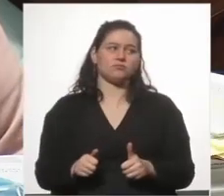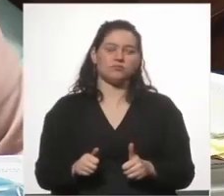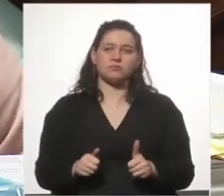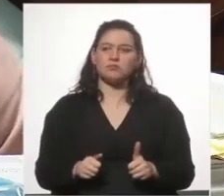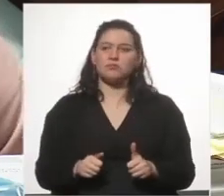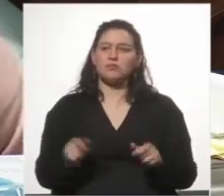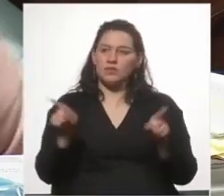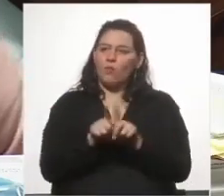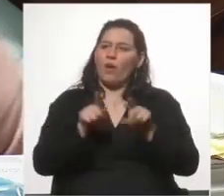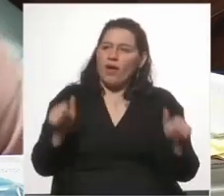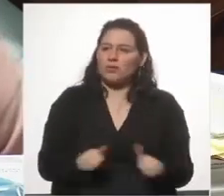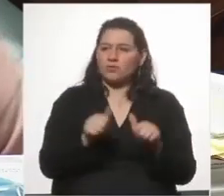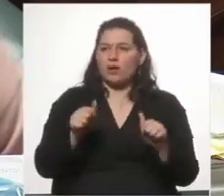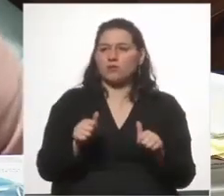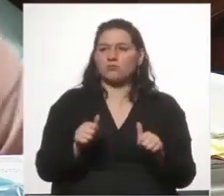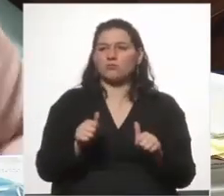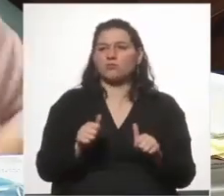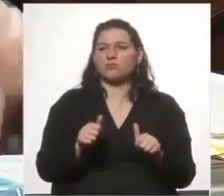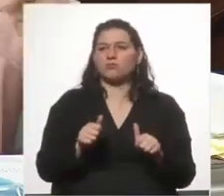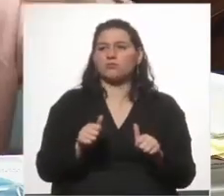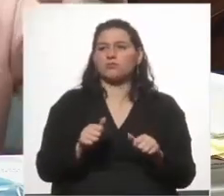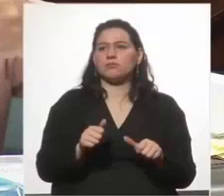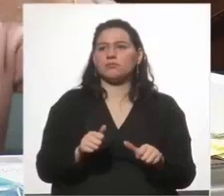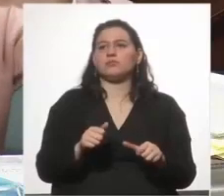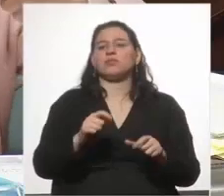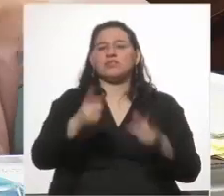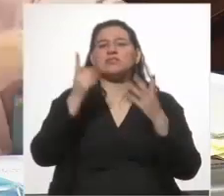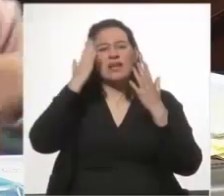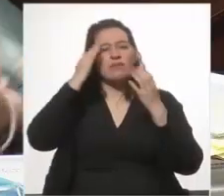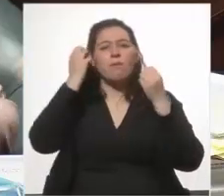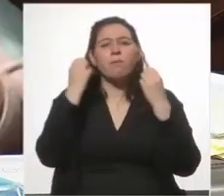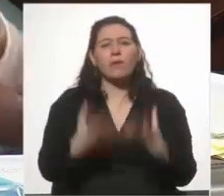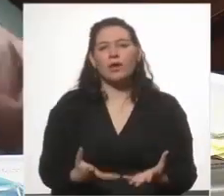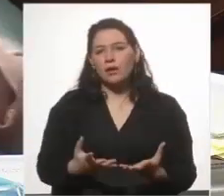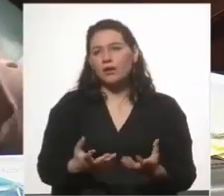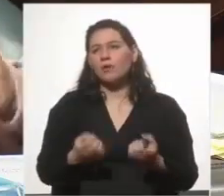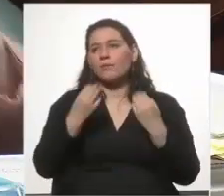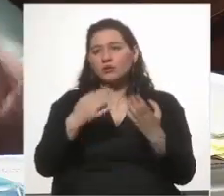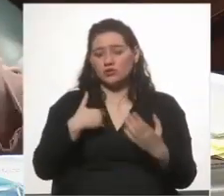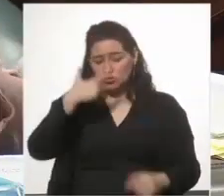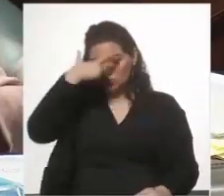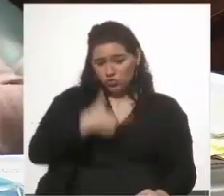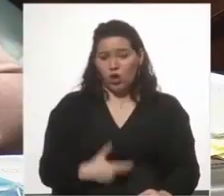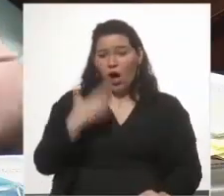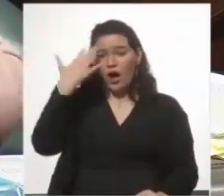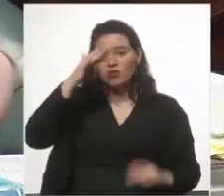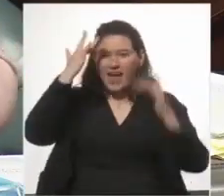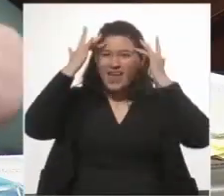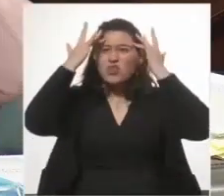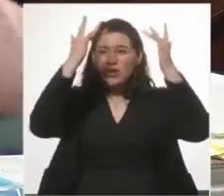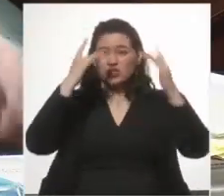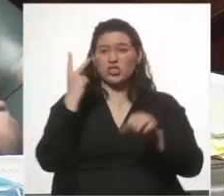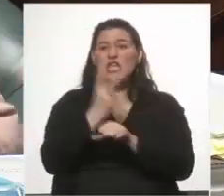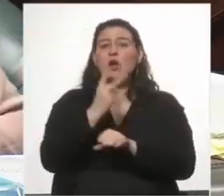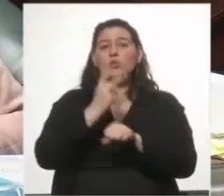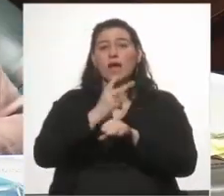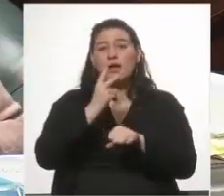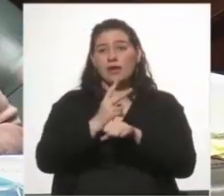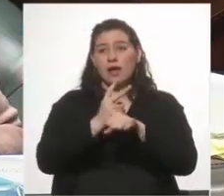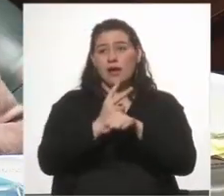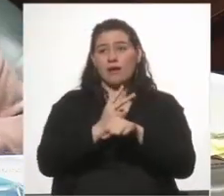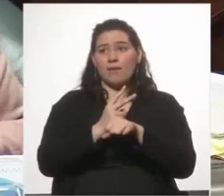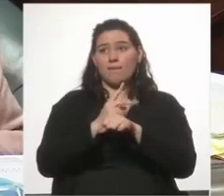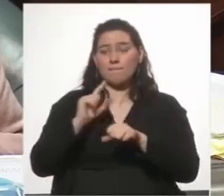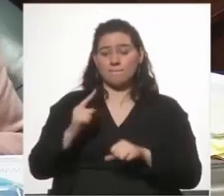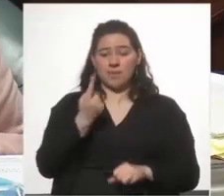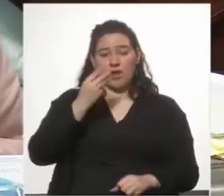Y lo voy a hacer. Precisamente, ¿sabe por qué? Porque yo, siendo autoridad de la educación en secundaria, que fue mi primer